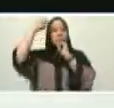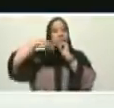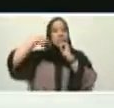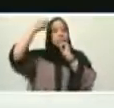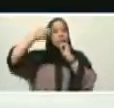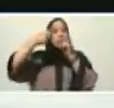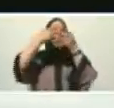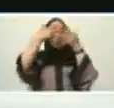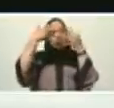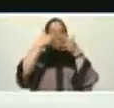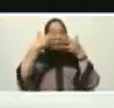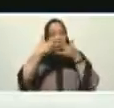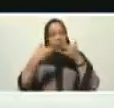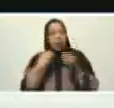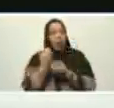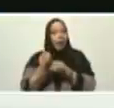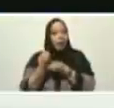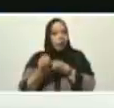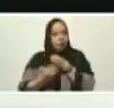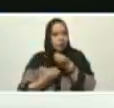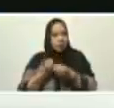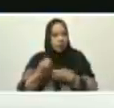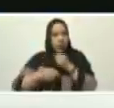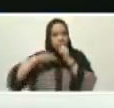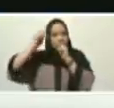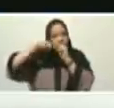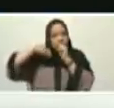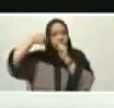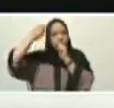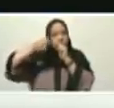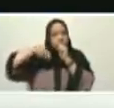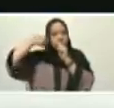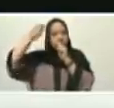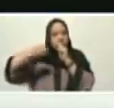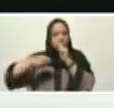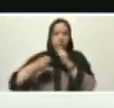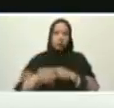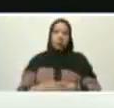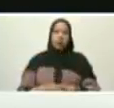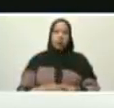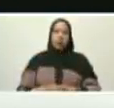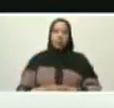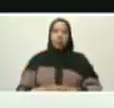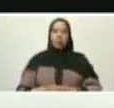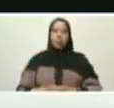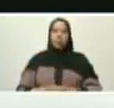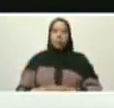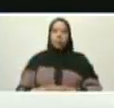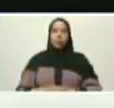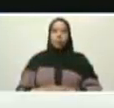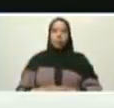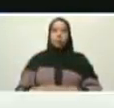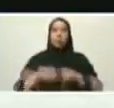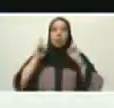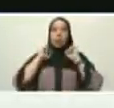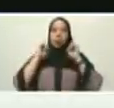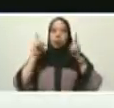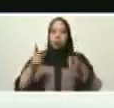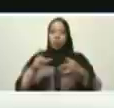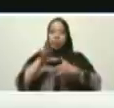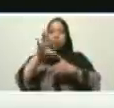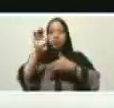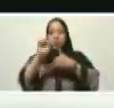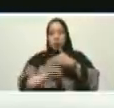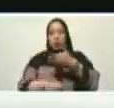la posibilidad de continuar la secuencia Carabobo Caminos de Libertad en la campaña del sur